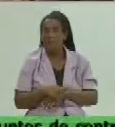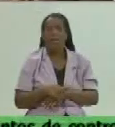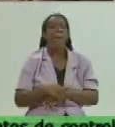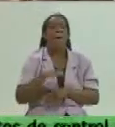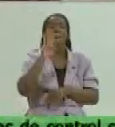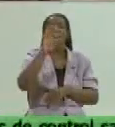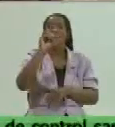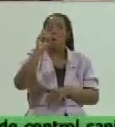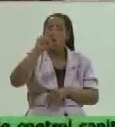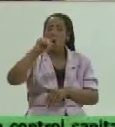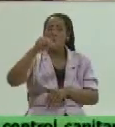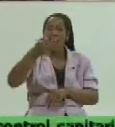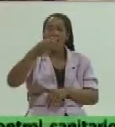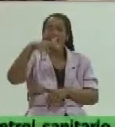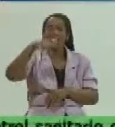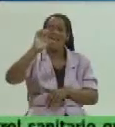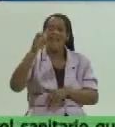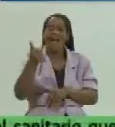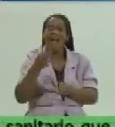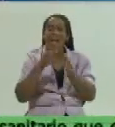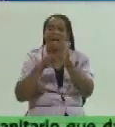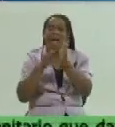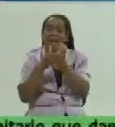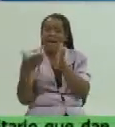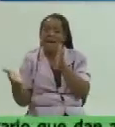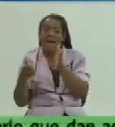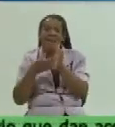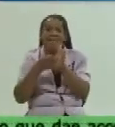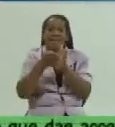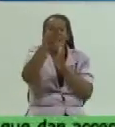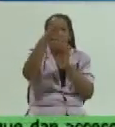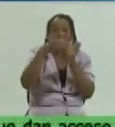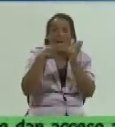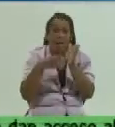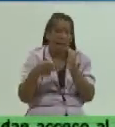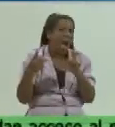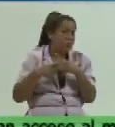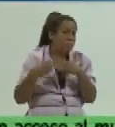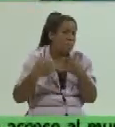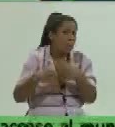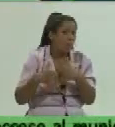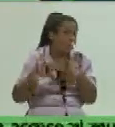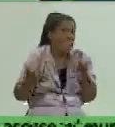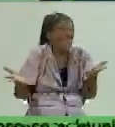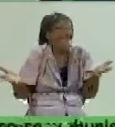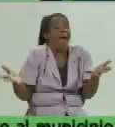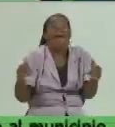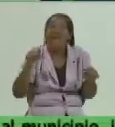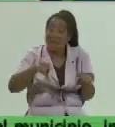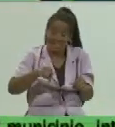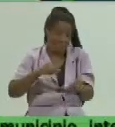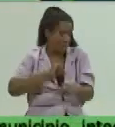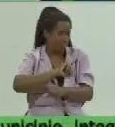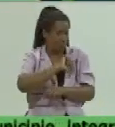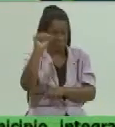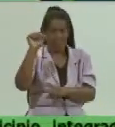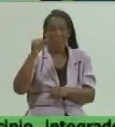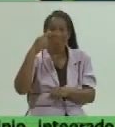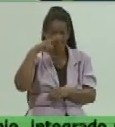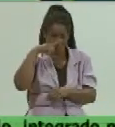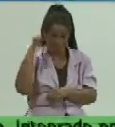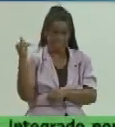correcto la gran pregunta era habrá productos entonces para comercializar bueno ese es el gran reto que tenemos y si lo hay están